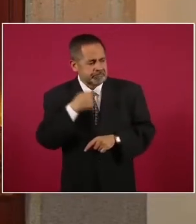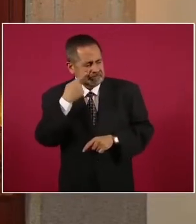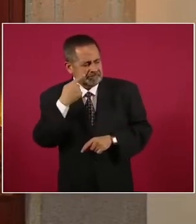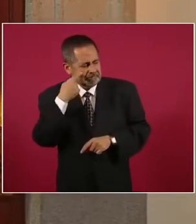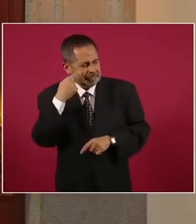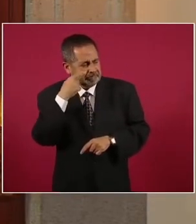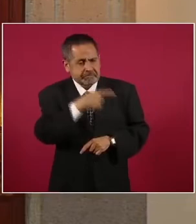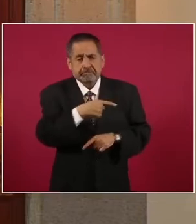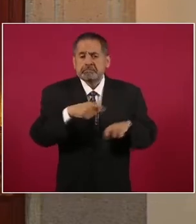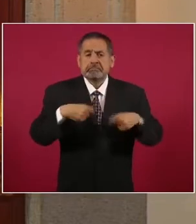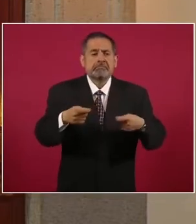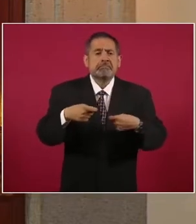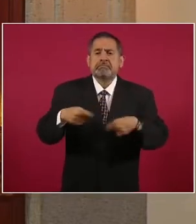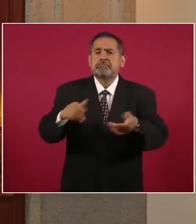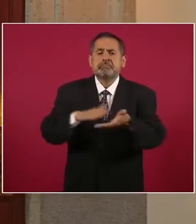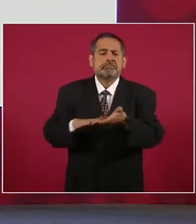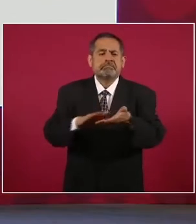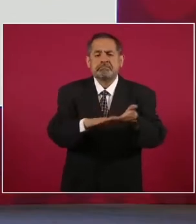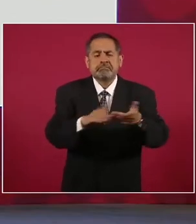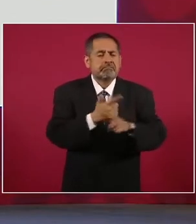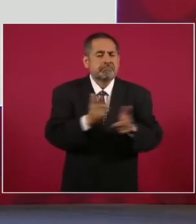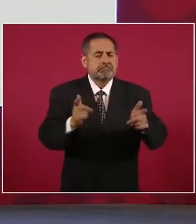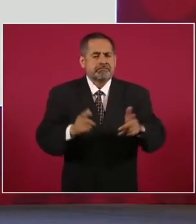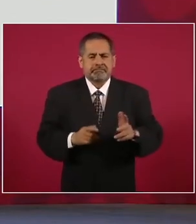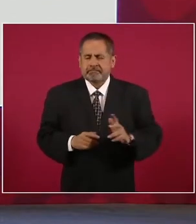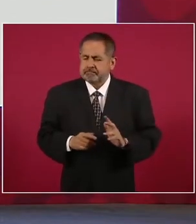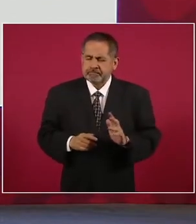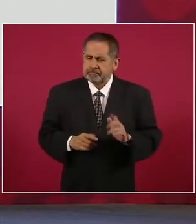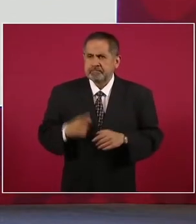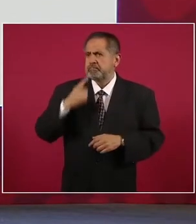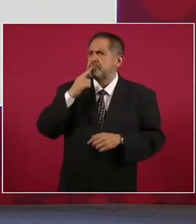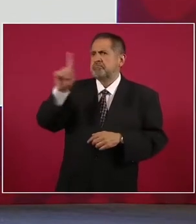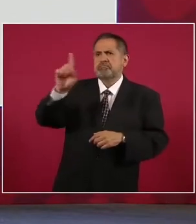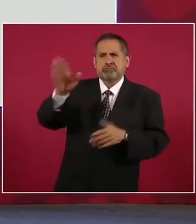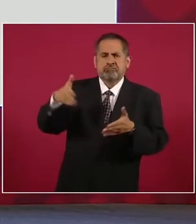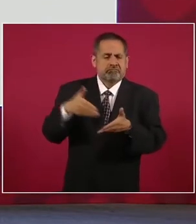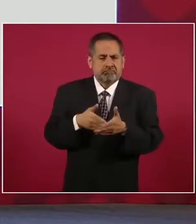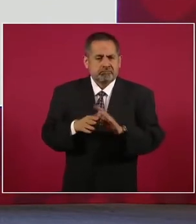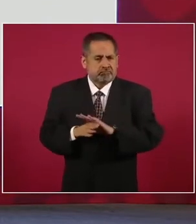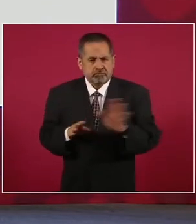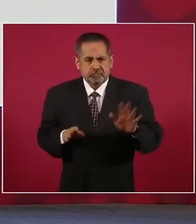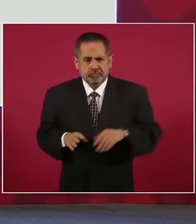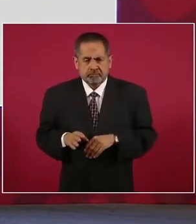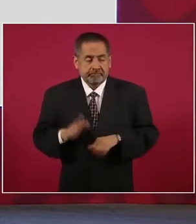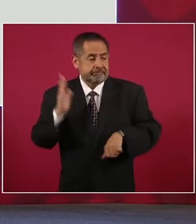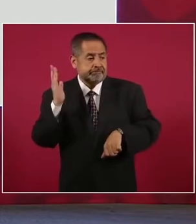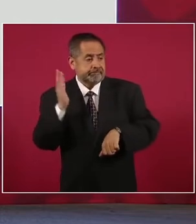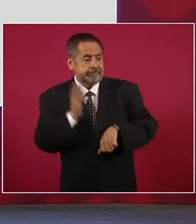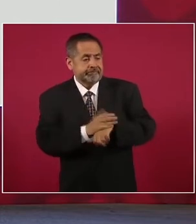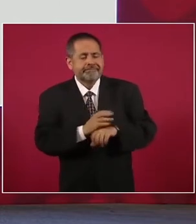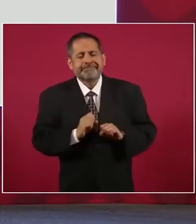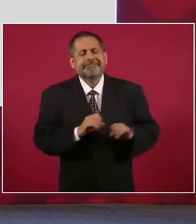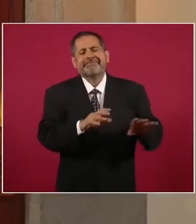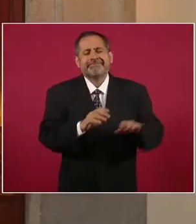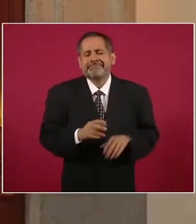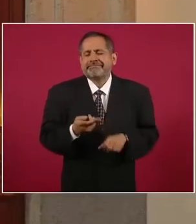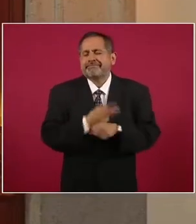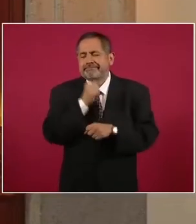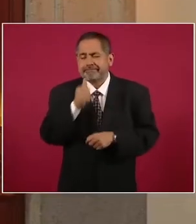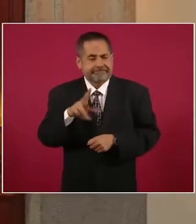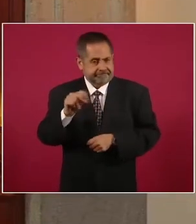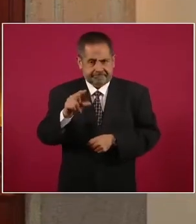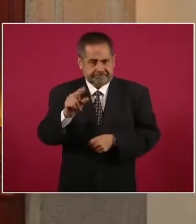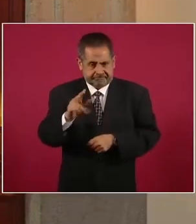en estos hechos. Se sigue impugnando legalmente, no va a haber impunidad, pero sí es importante también